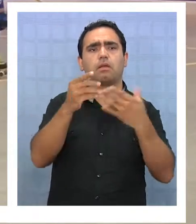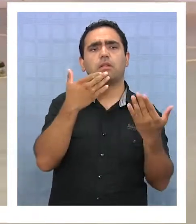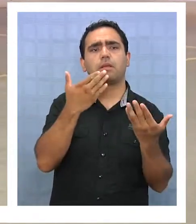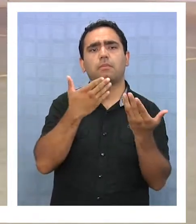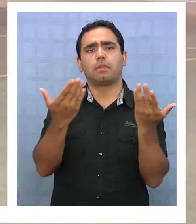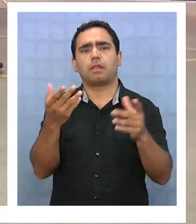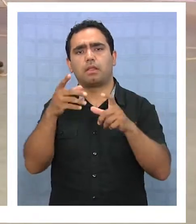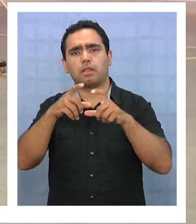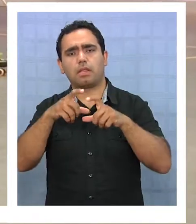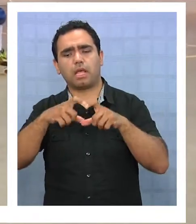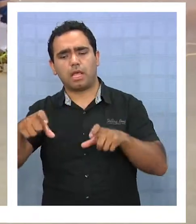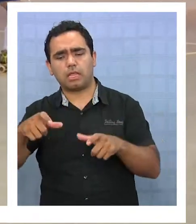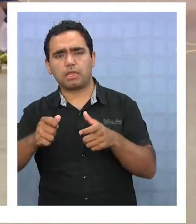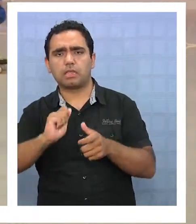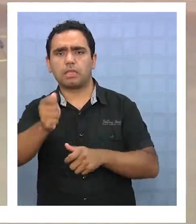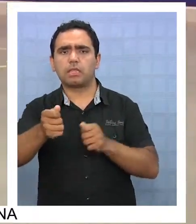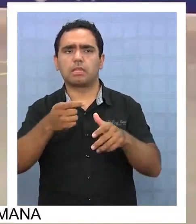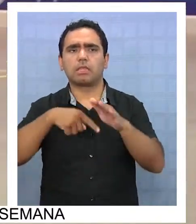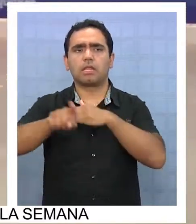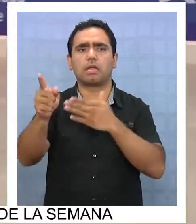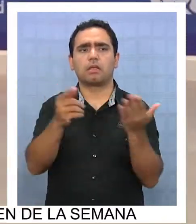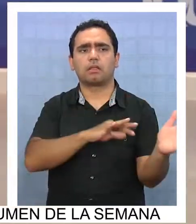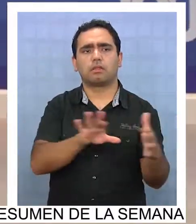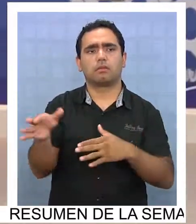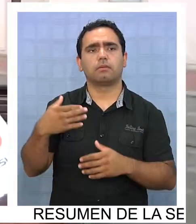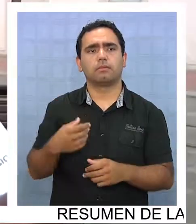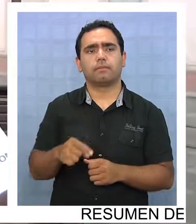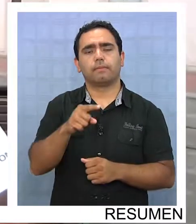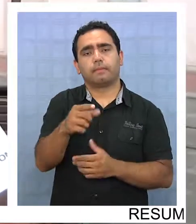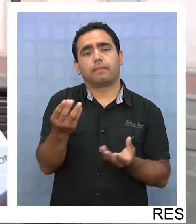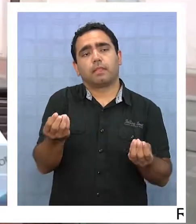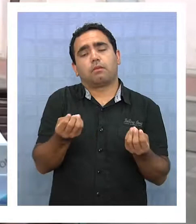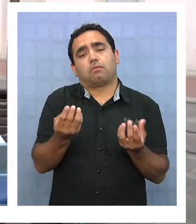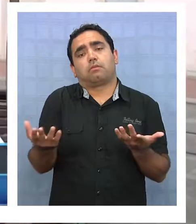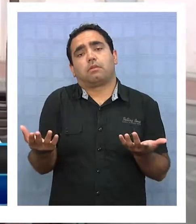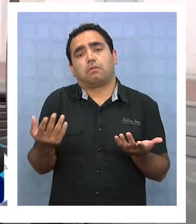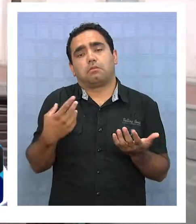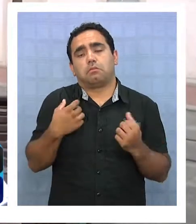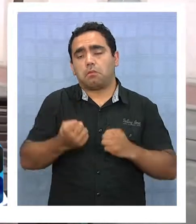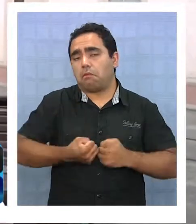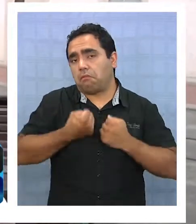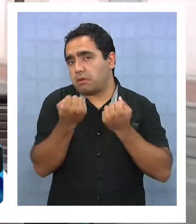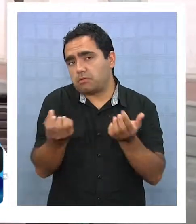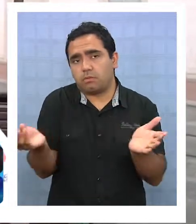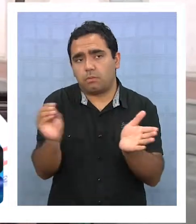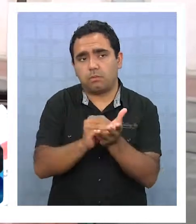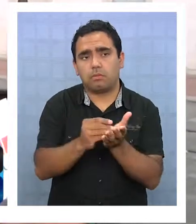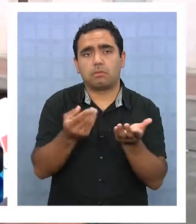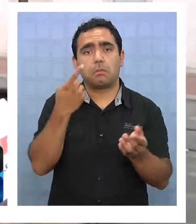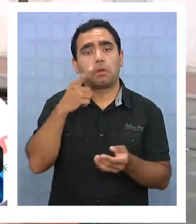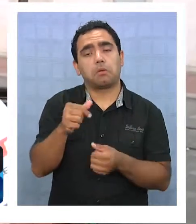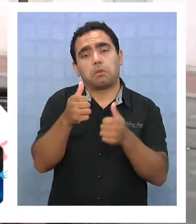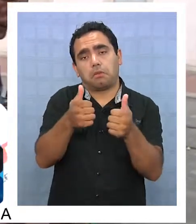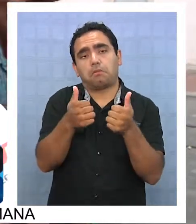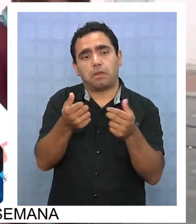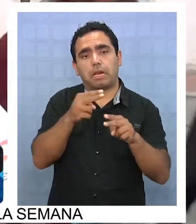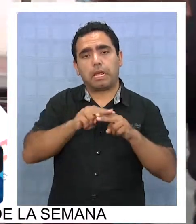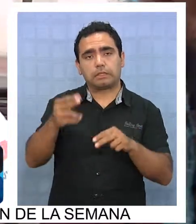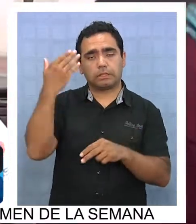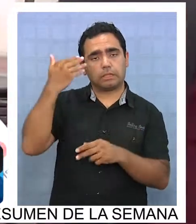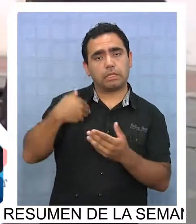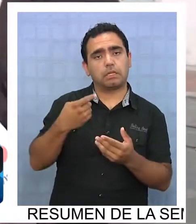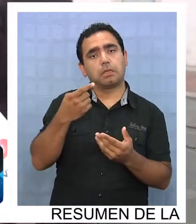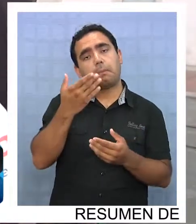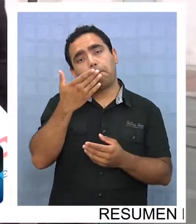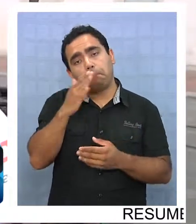entradas. Tenemos que mirarnos más, pero en todo caso es loable lo que se hizo y tendremos que tratar de mejorar,